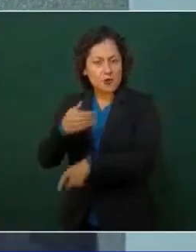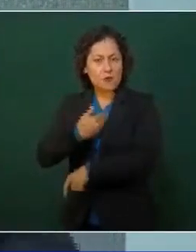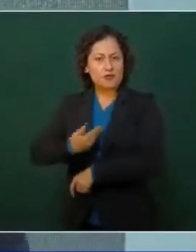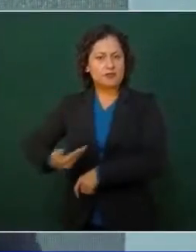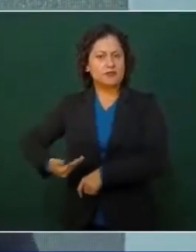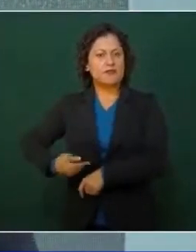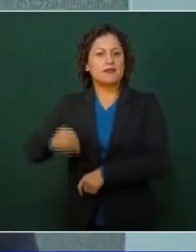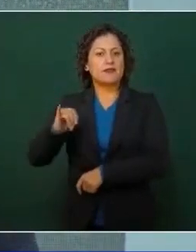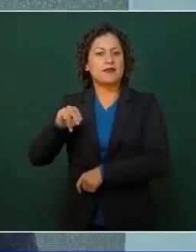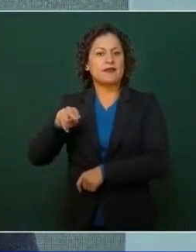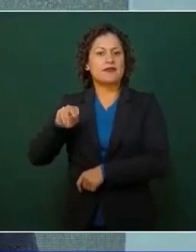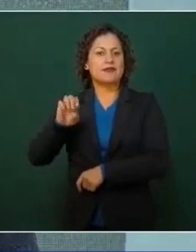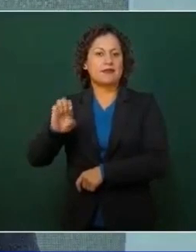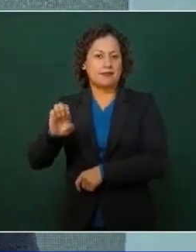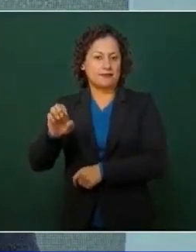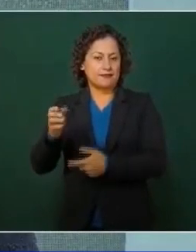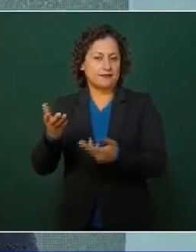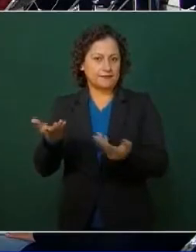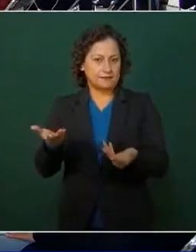ahora.